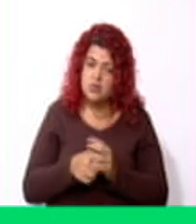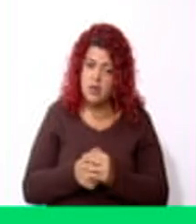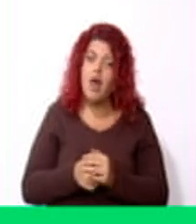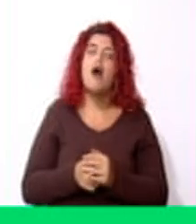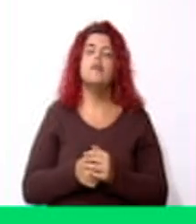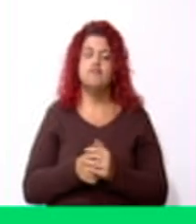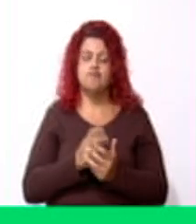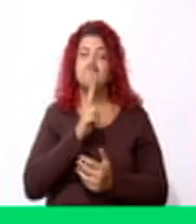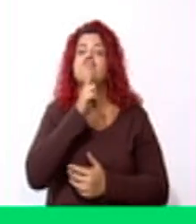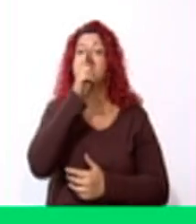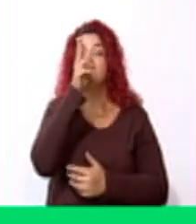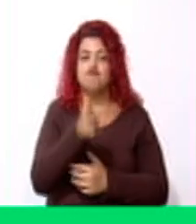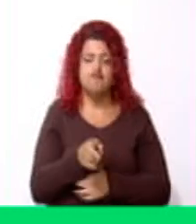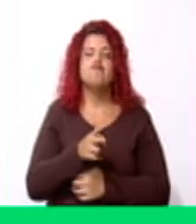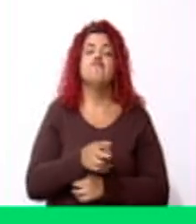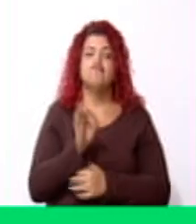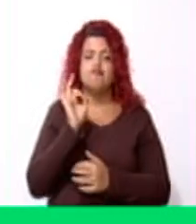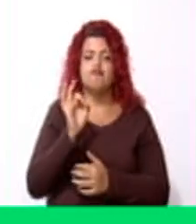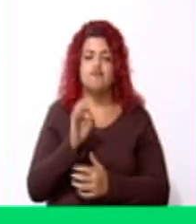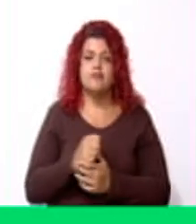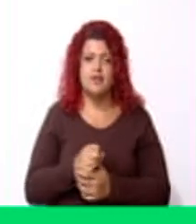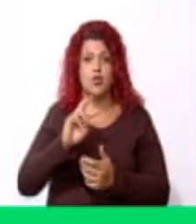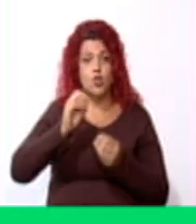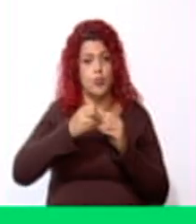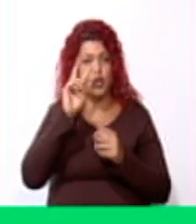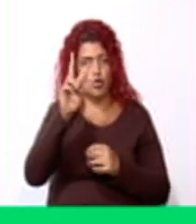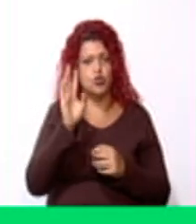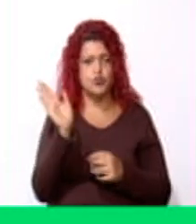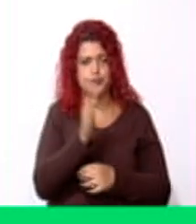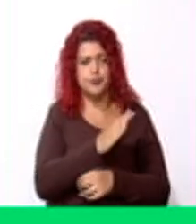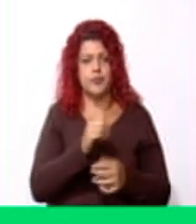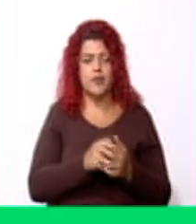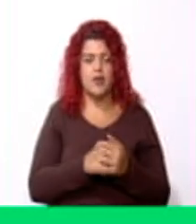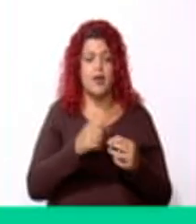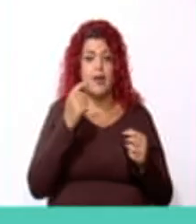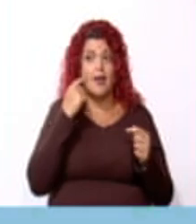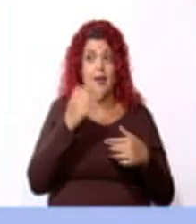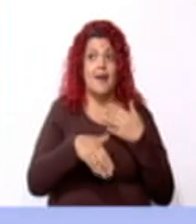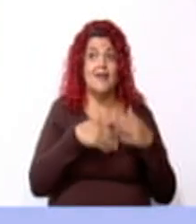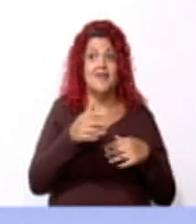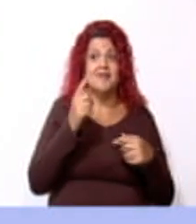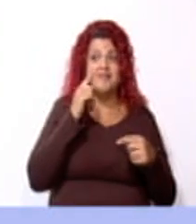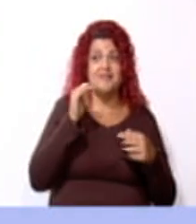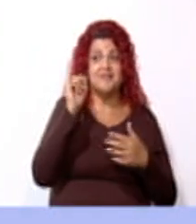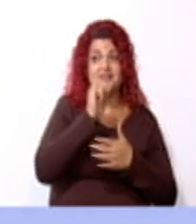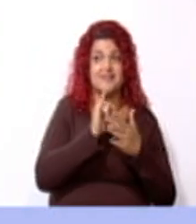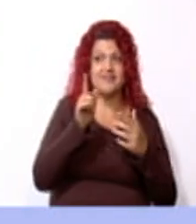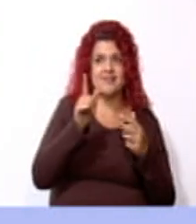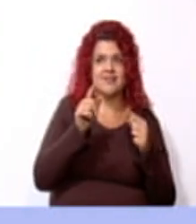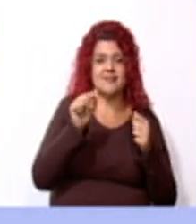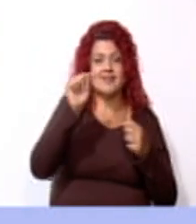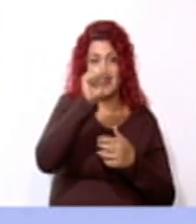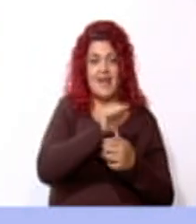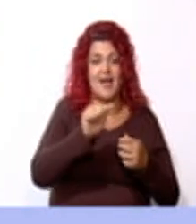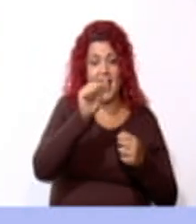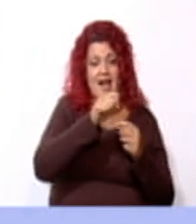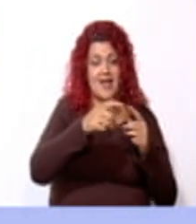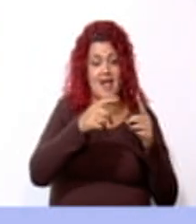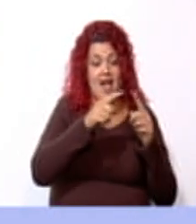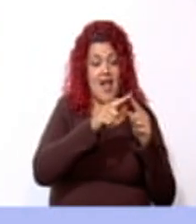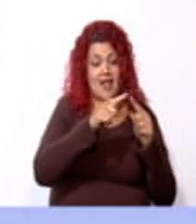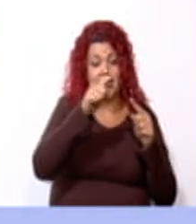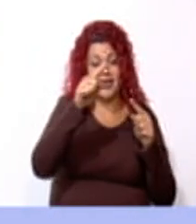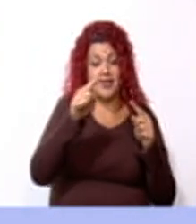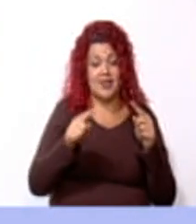¿Verdadero? ¿Verdadero? Muy bien. Vamos con la número dos. En la siguiente imagen, ¿el área del triángulo es la mitad